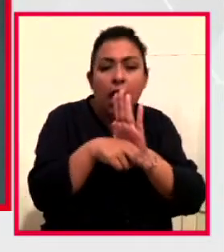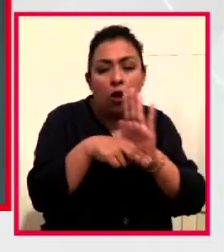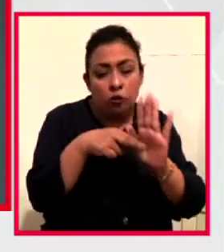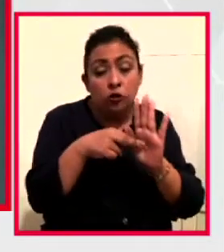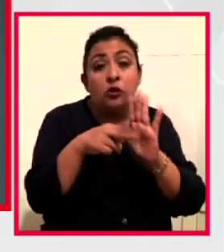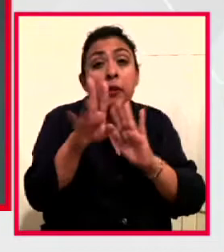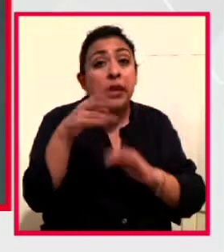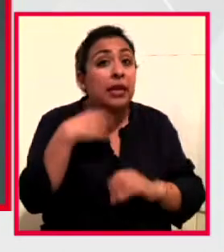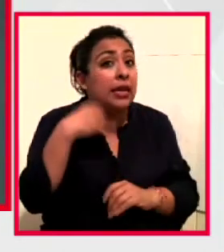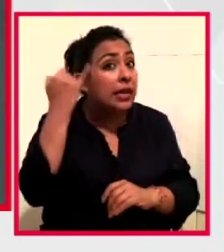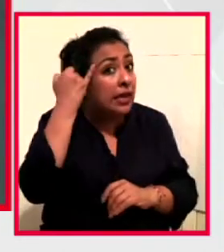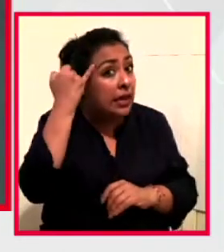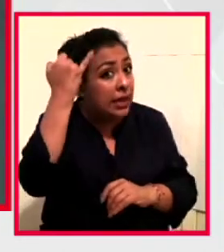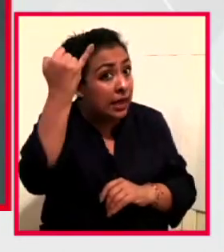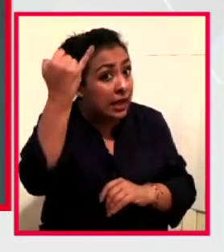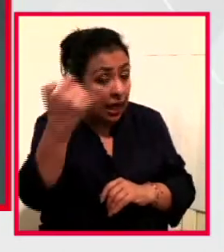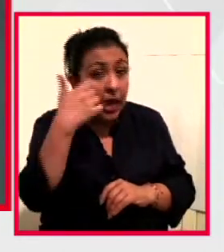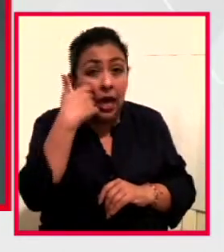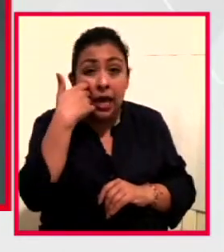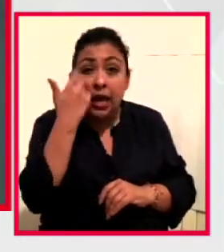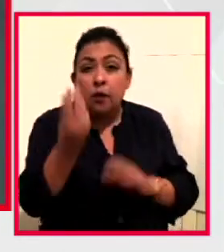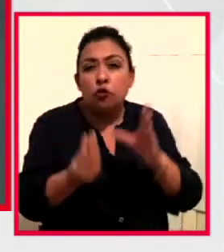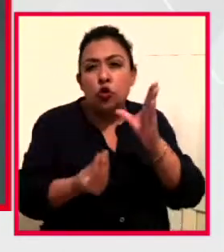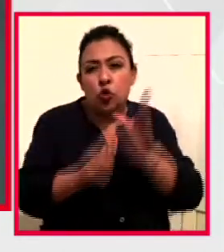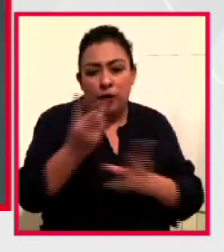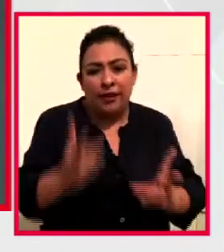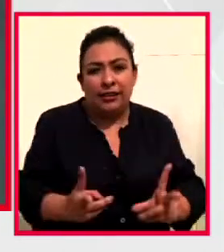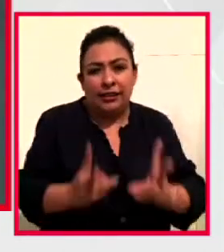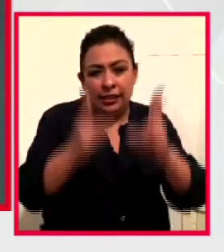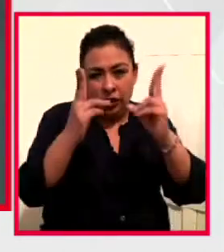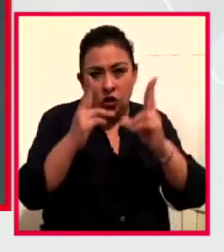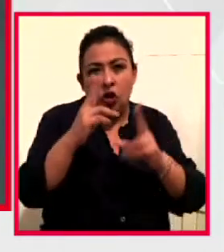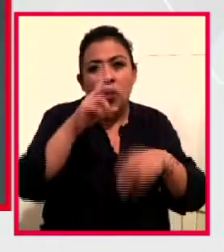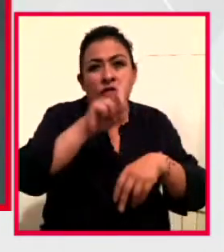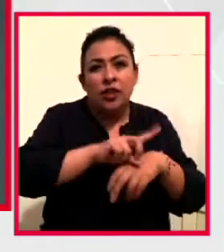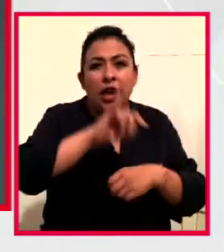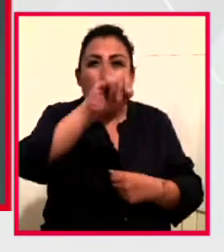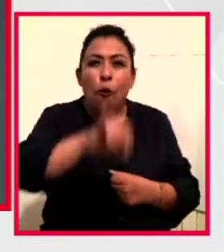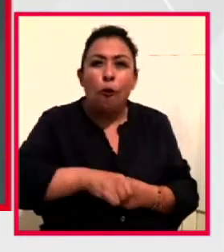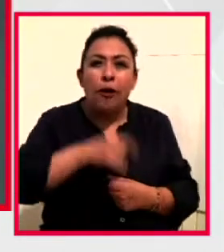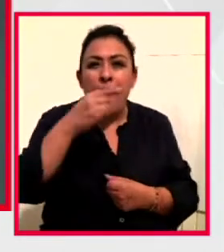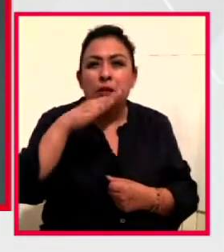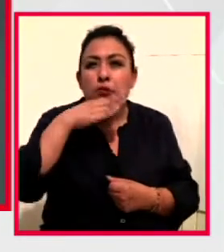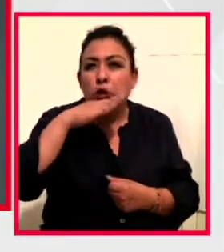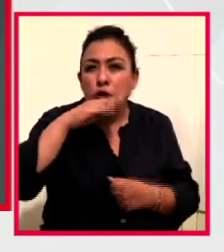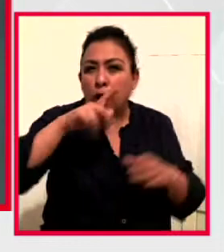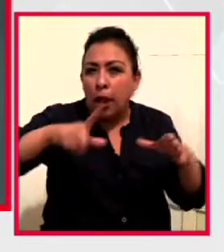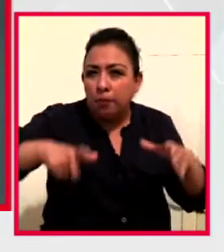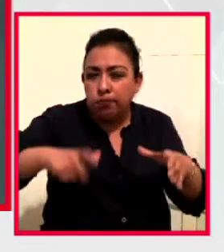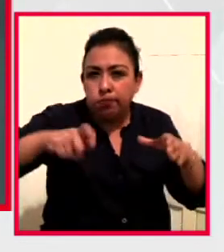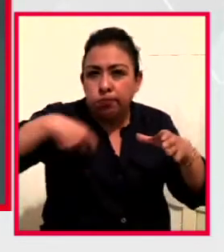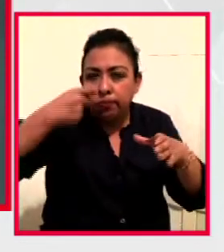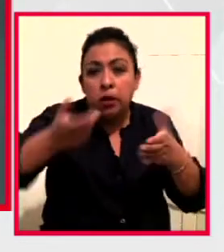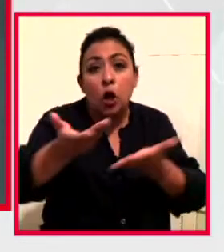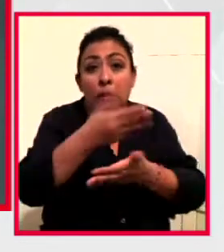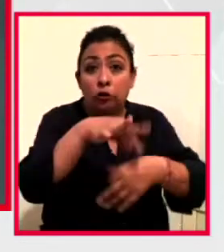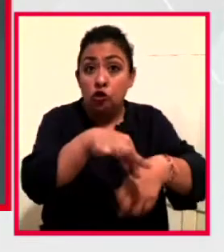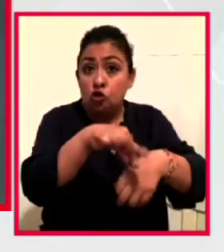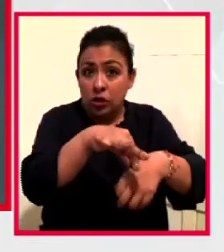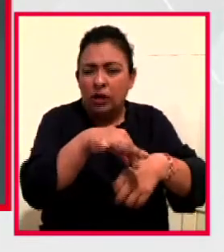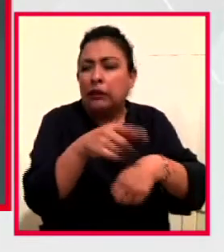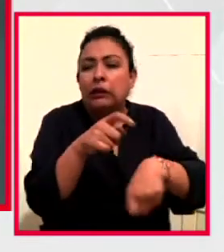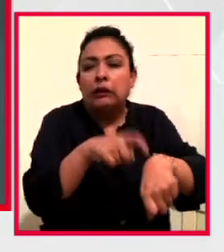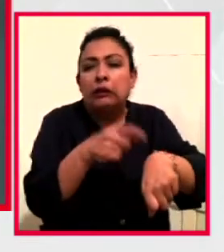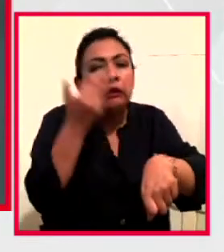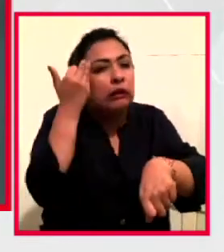la idea de hacer esta nueva sección, que es Jueves Pozoleros, en donde compartimos en vivo un ratito con